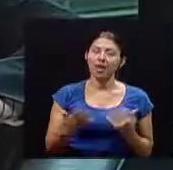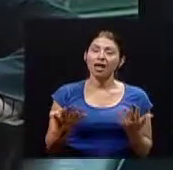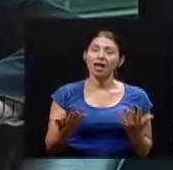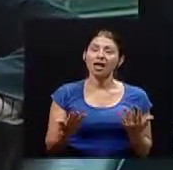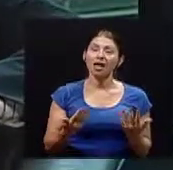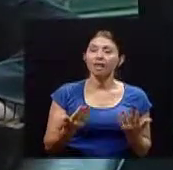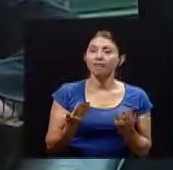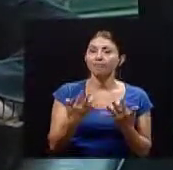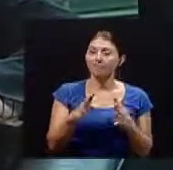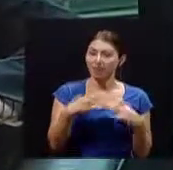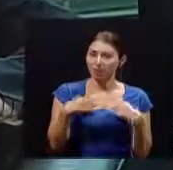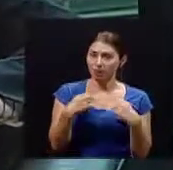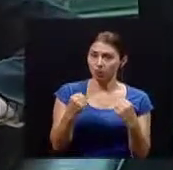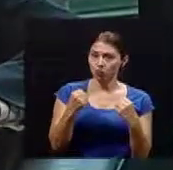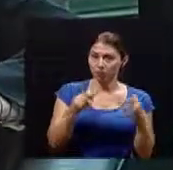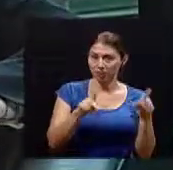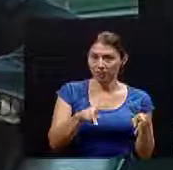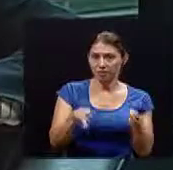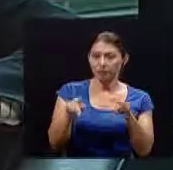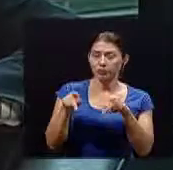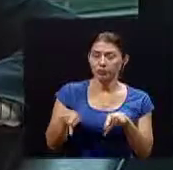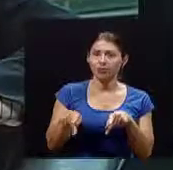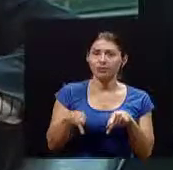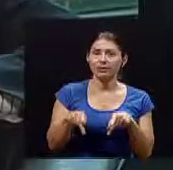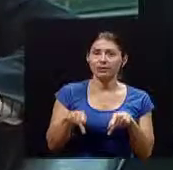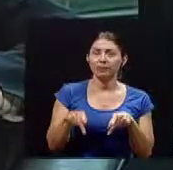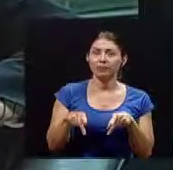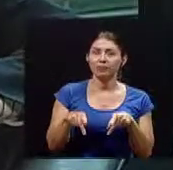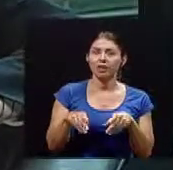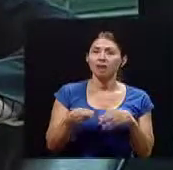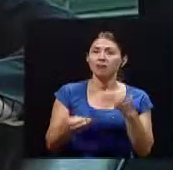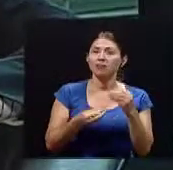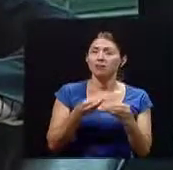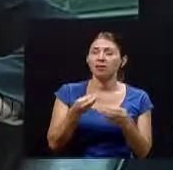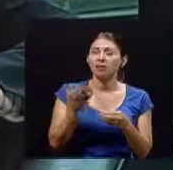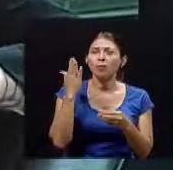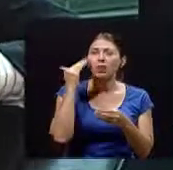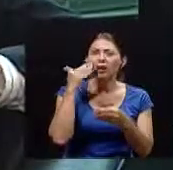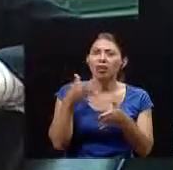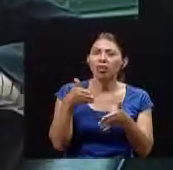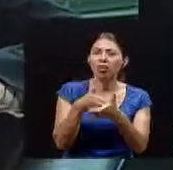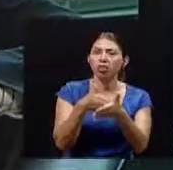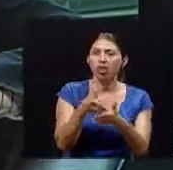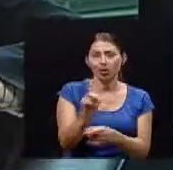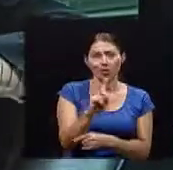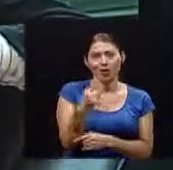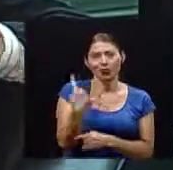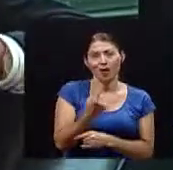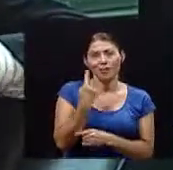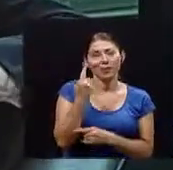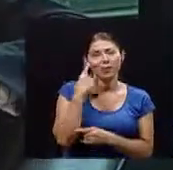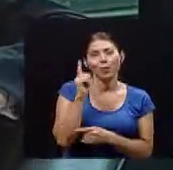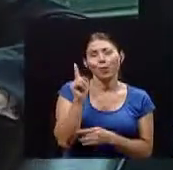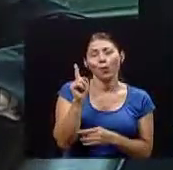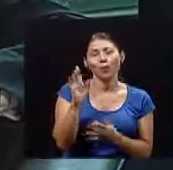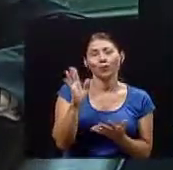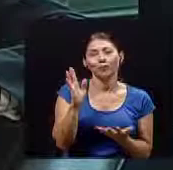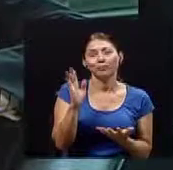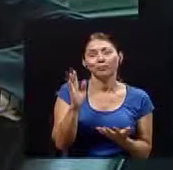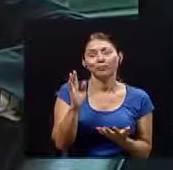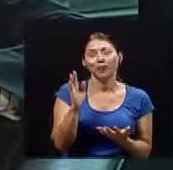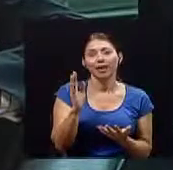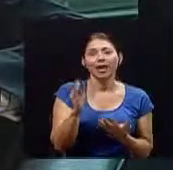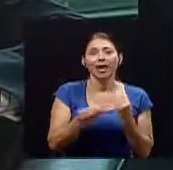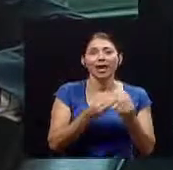en la salud sobre los ecosistemas se da más no tanto por aspectos simplemente de la